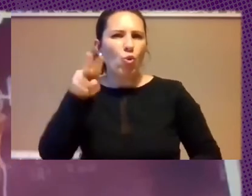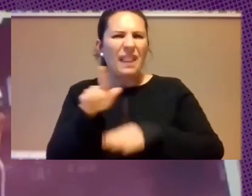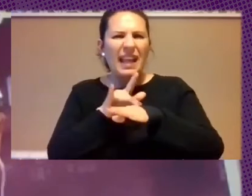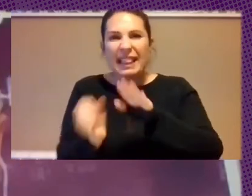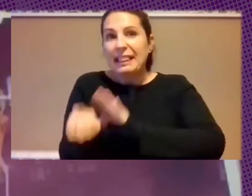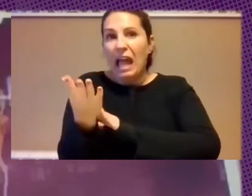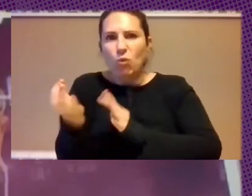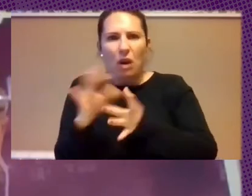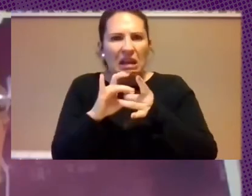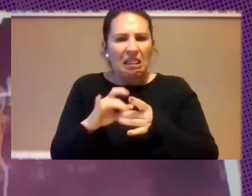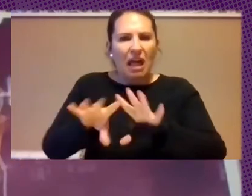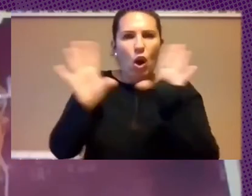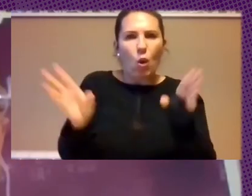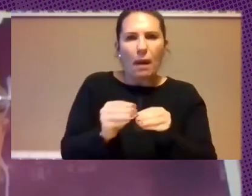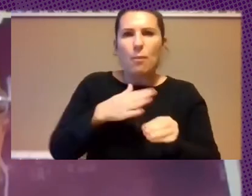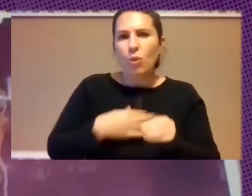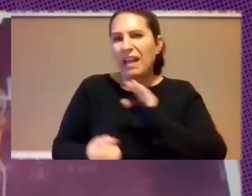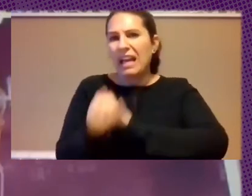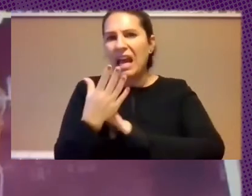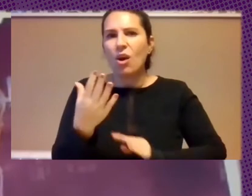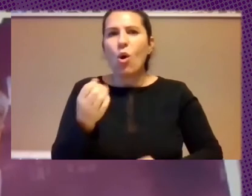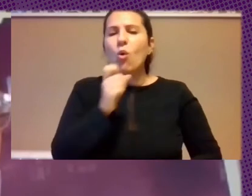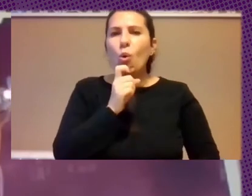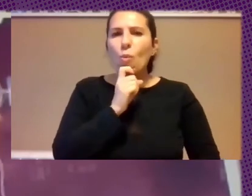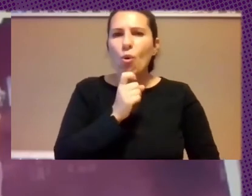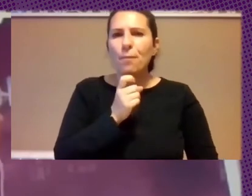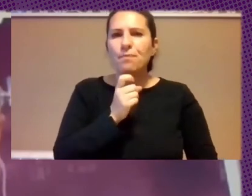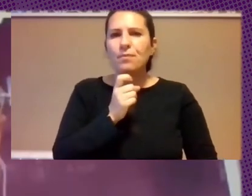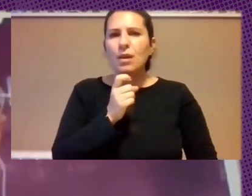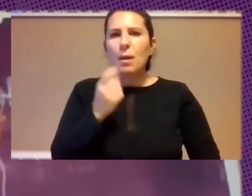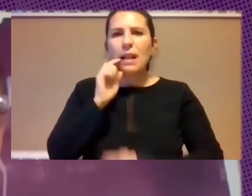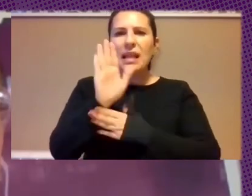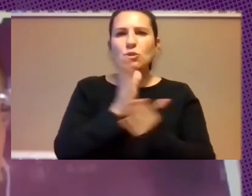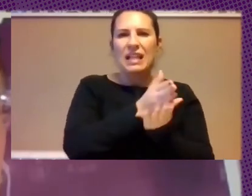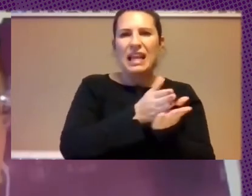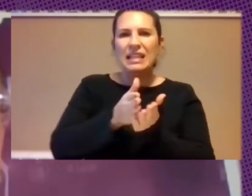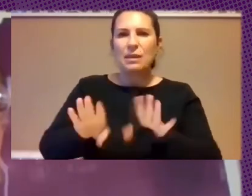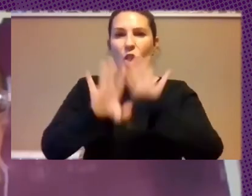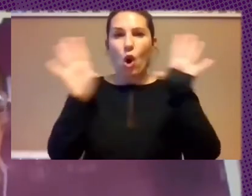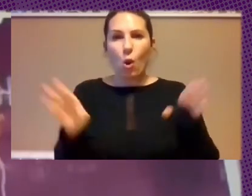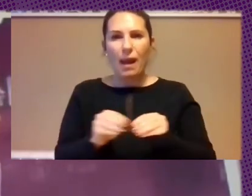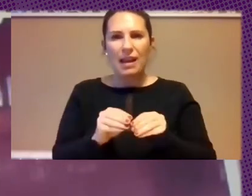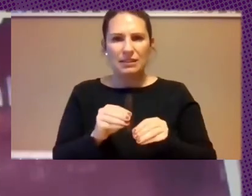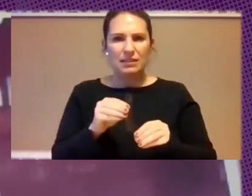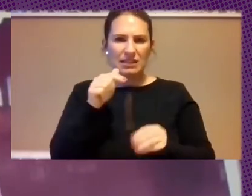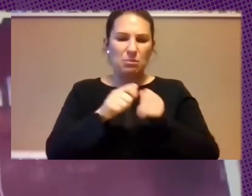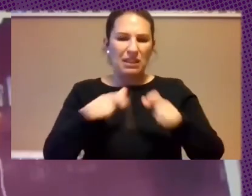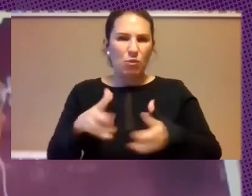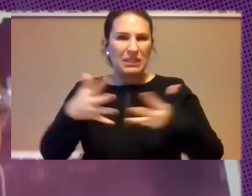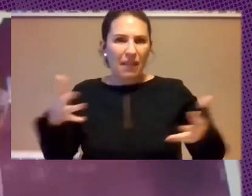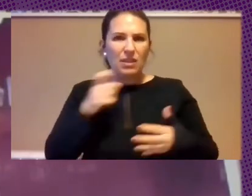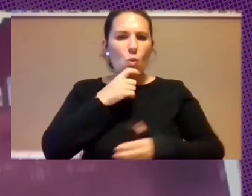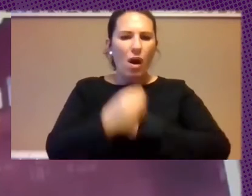Alianza Global ¿Cómo Podríamos Plantear Alternativas Globales A Estas Grandes Plataformas Extractivas